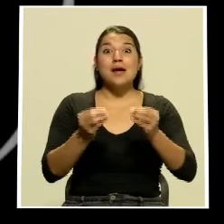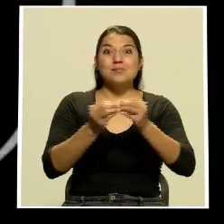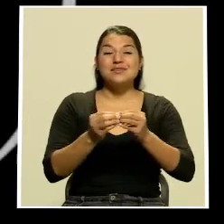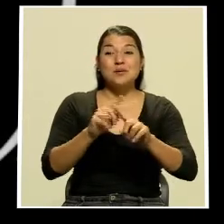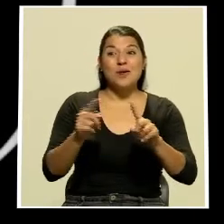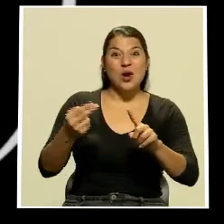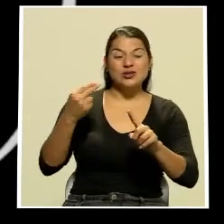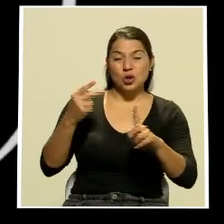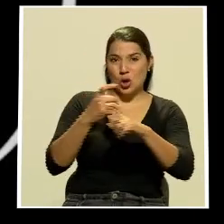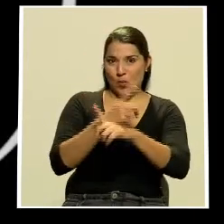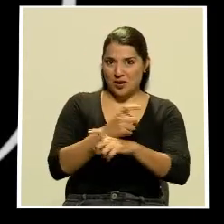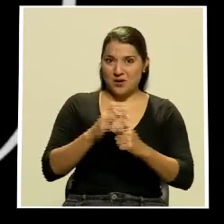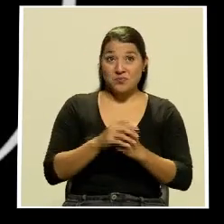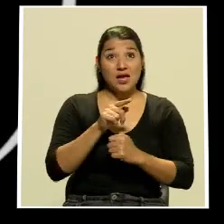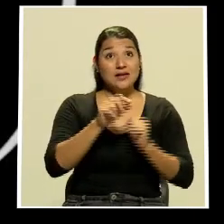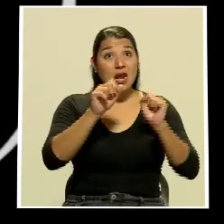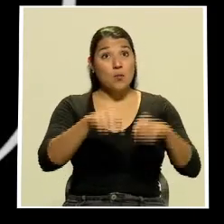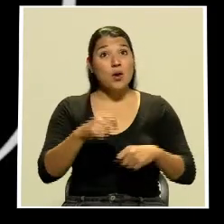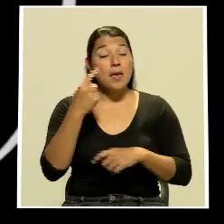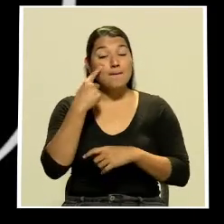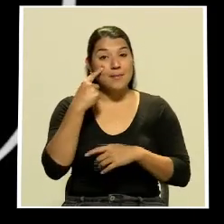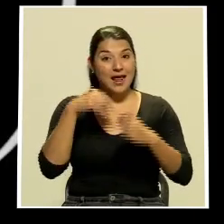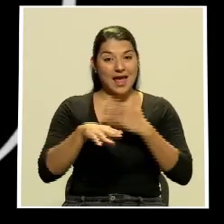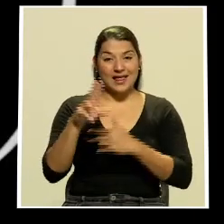se pone en duda Phantom Thread puede verse en Netflix